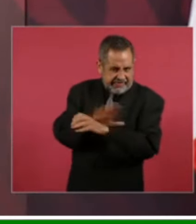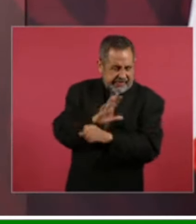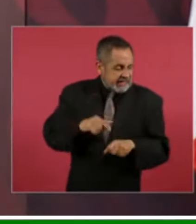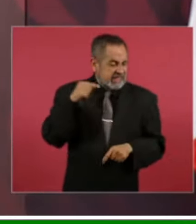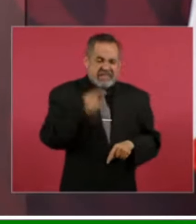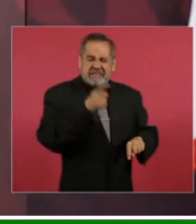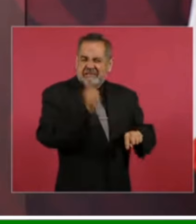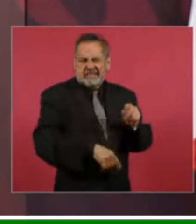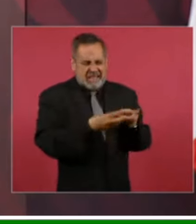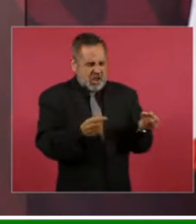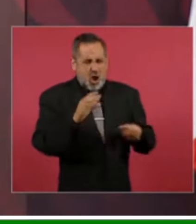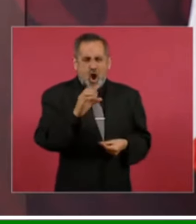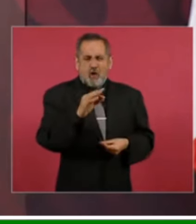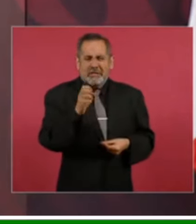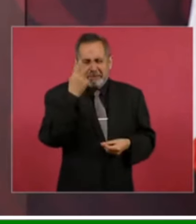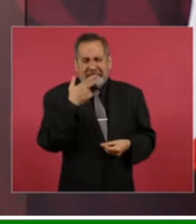desaparezca